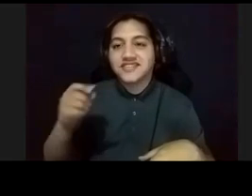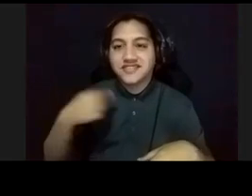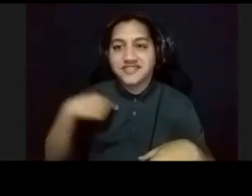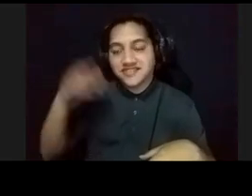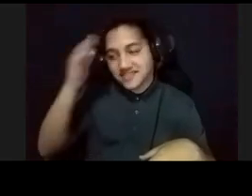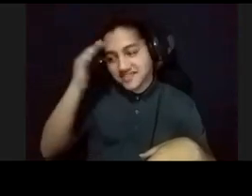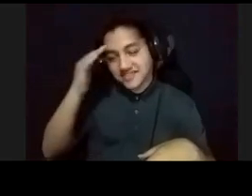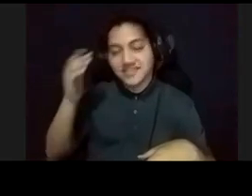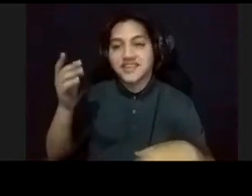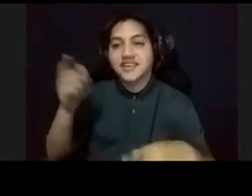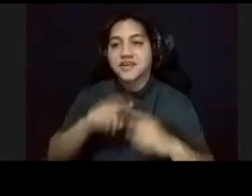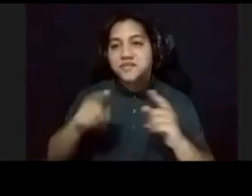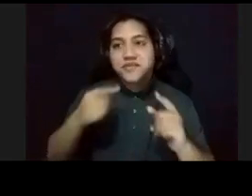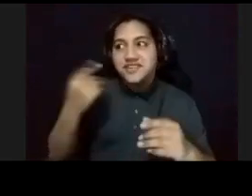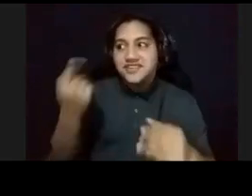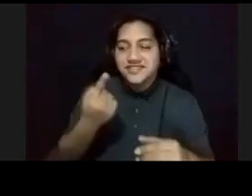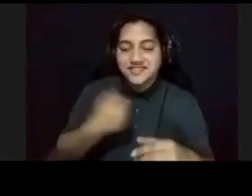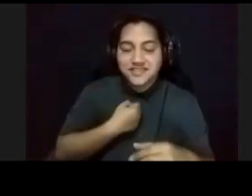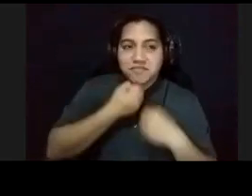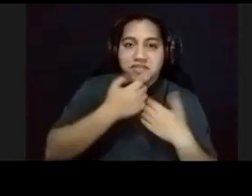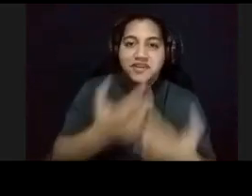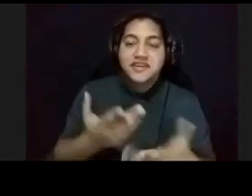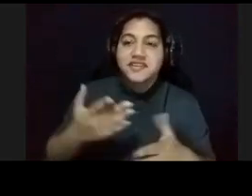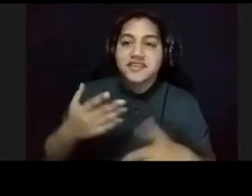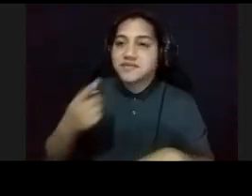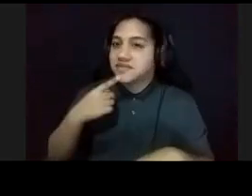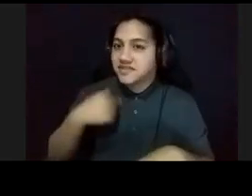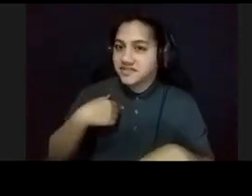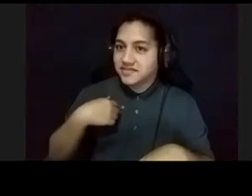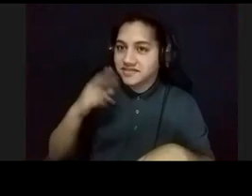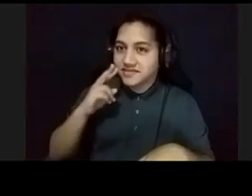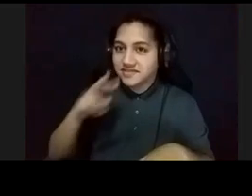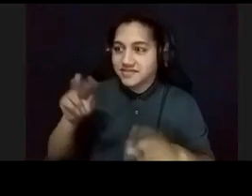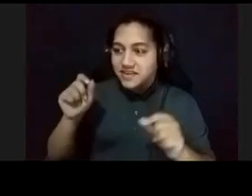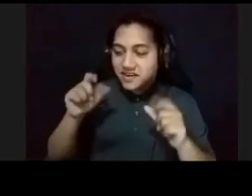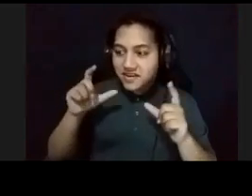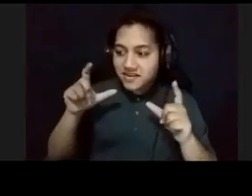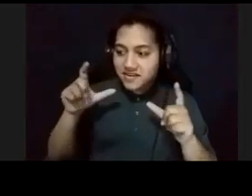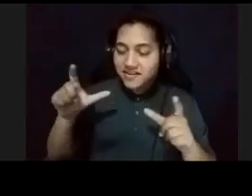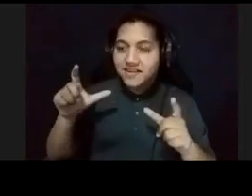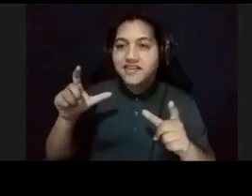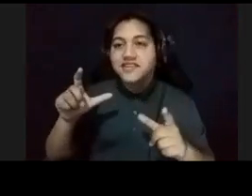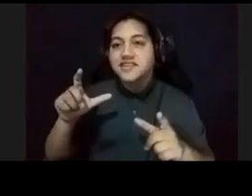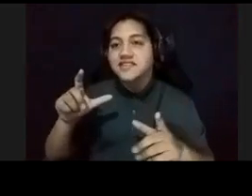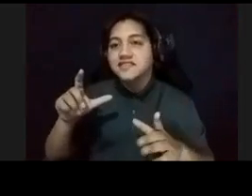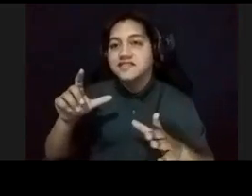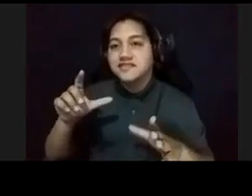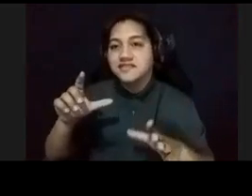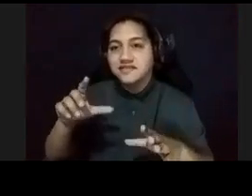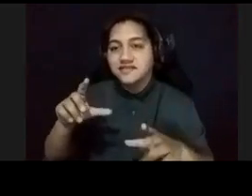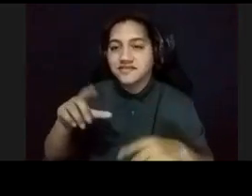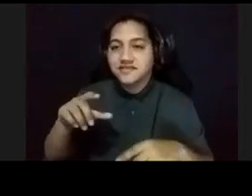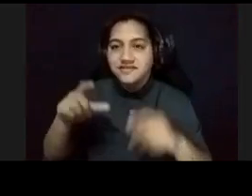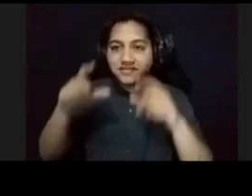sabía que era otra vez, pero fue lo único que me salió, y me dice, él me mira con esos ojos enormes, que tenía, sus gafas,